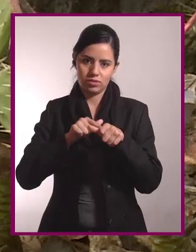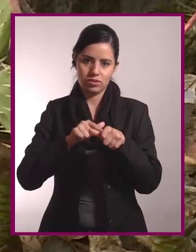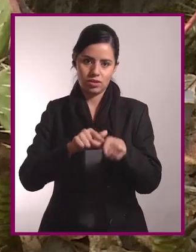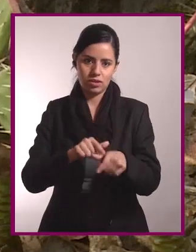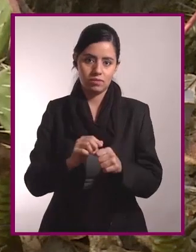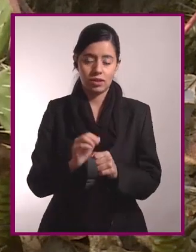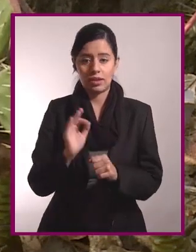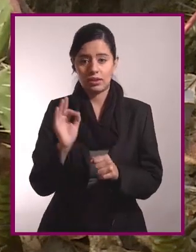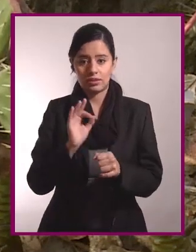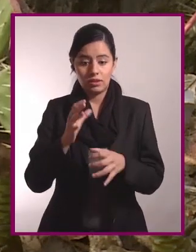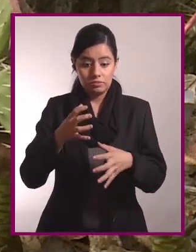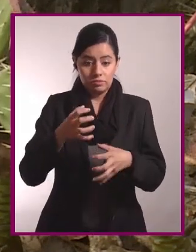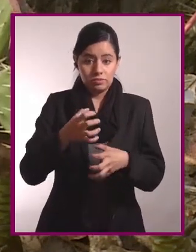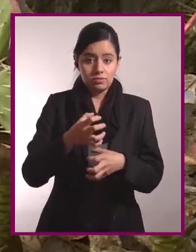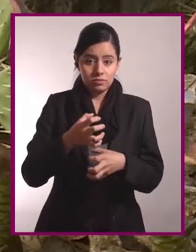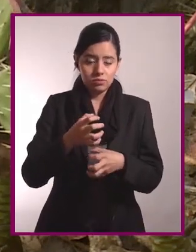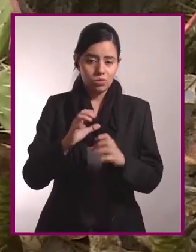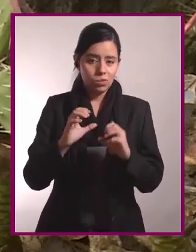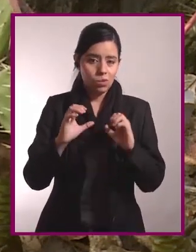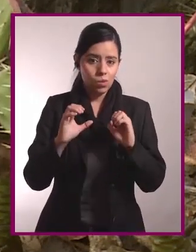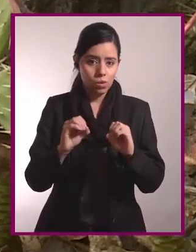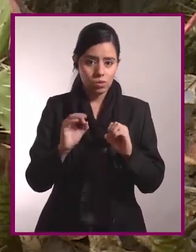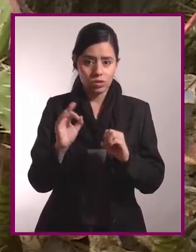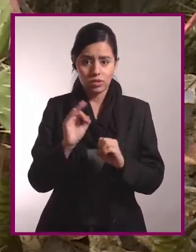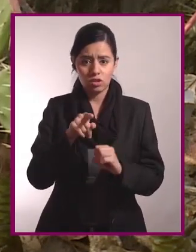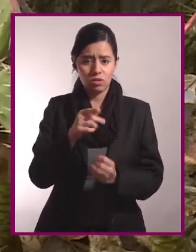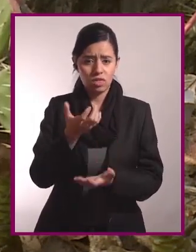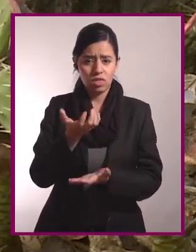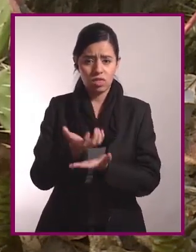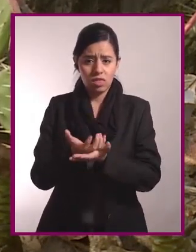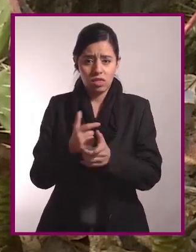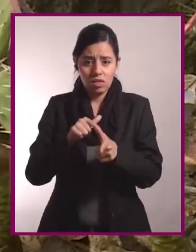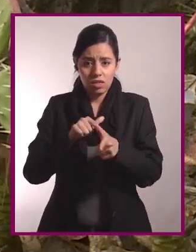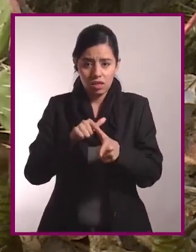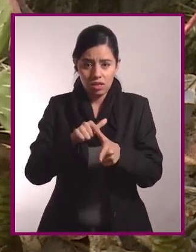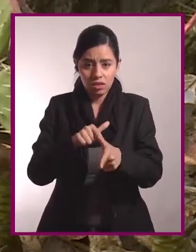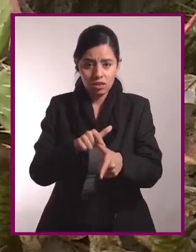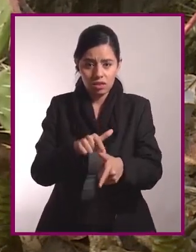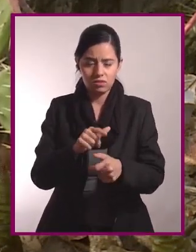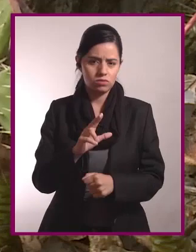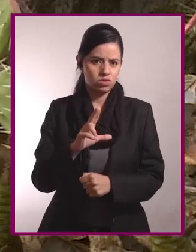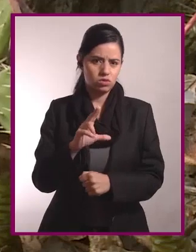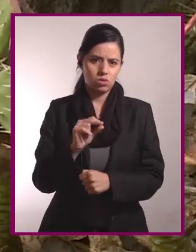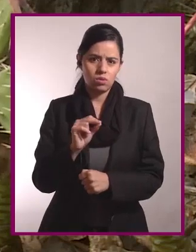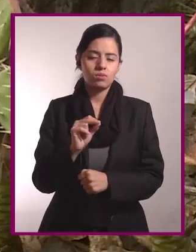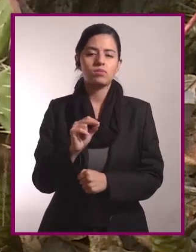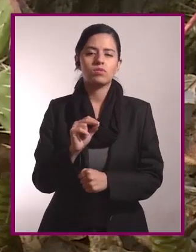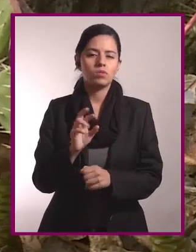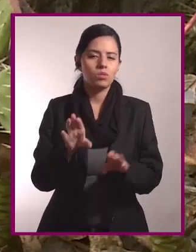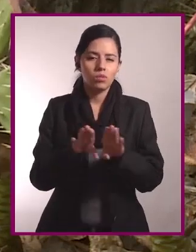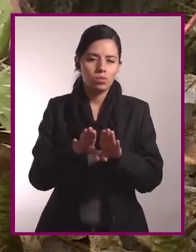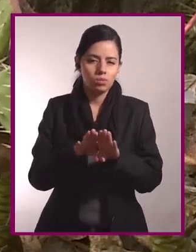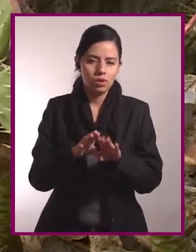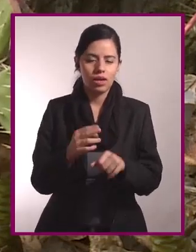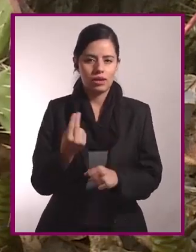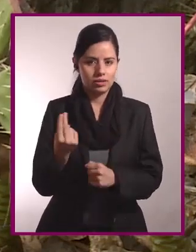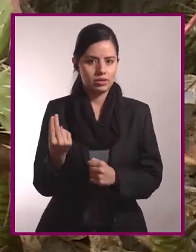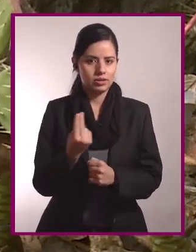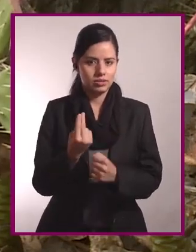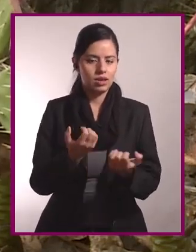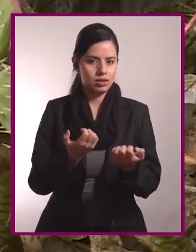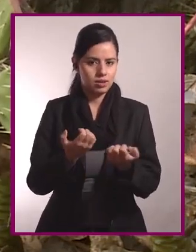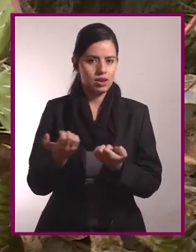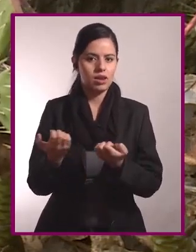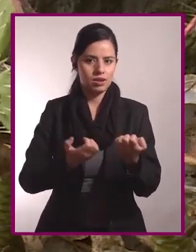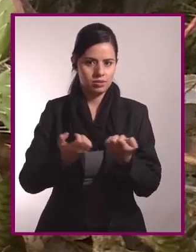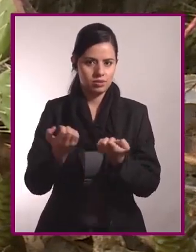prevenir atrofias ocasionadas por el sedentarismo. La forma más sencilla de conseguirlo es mediante una correcta